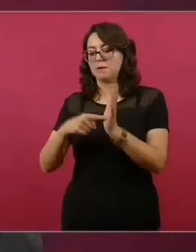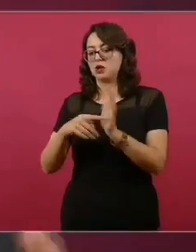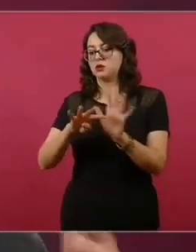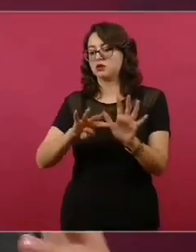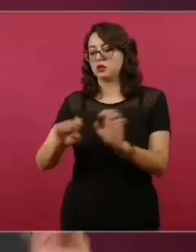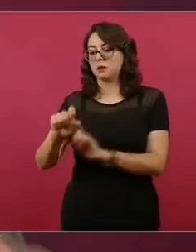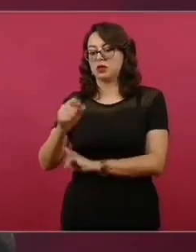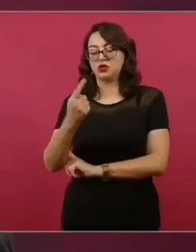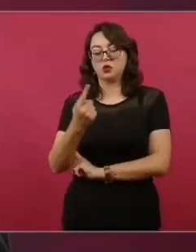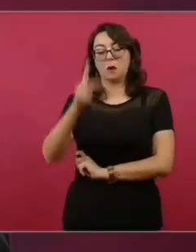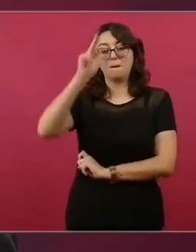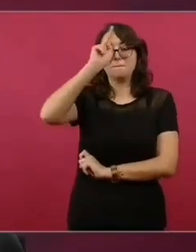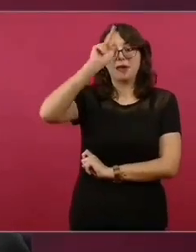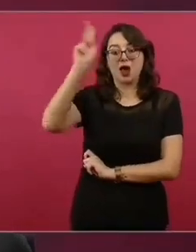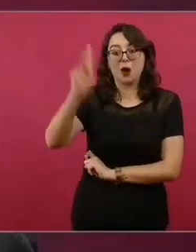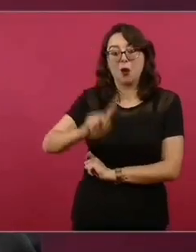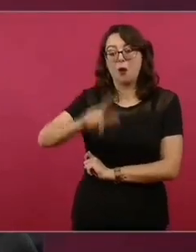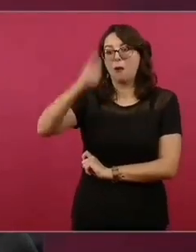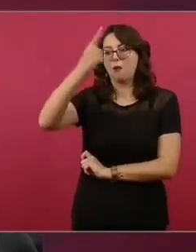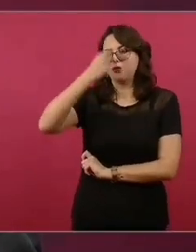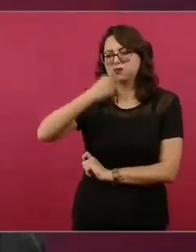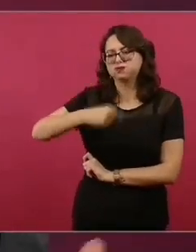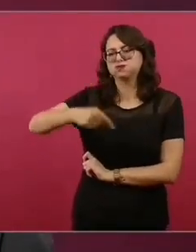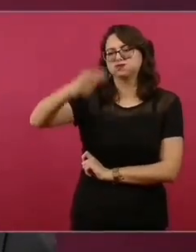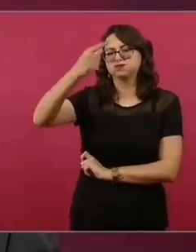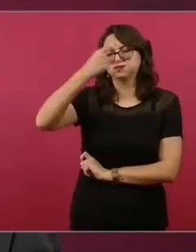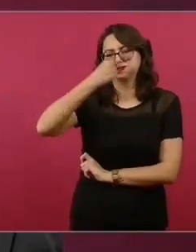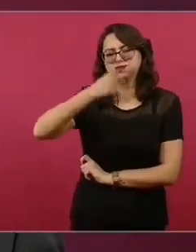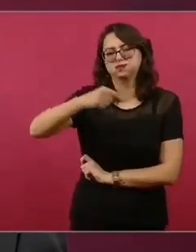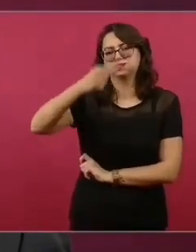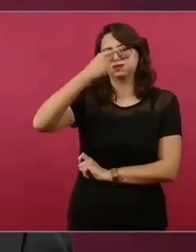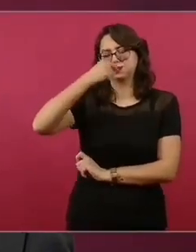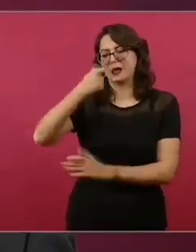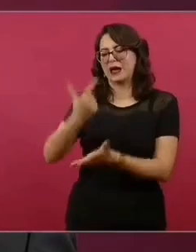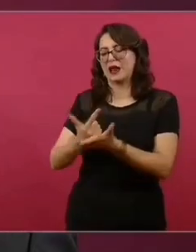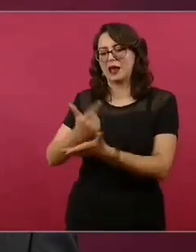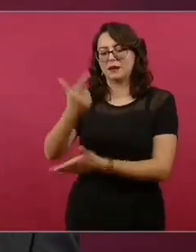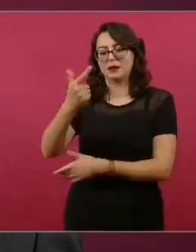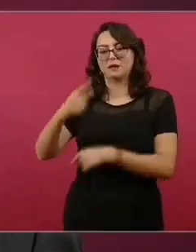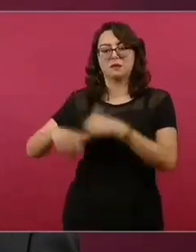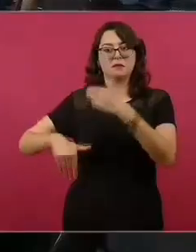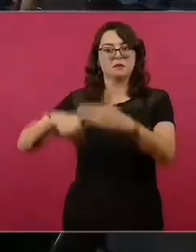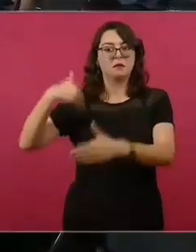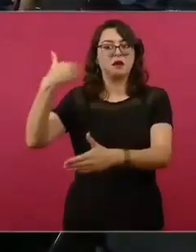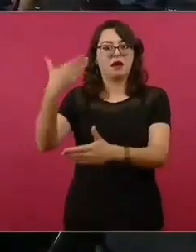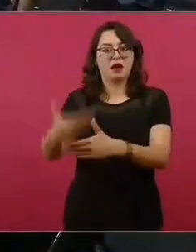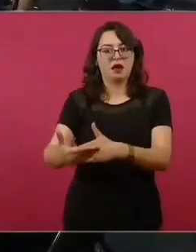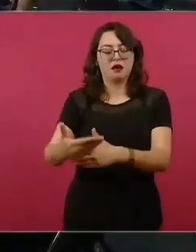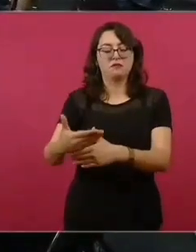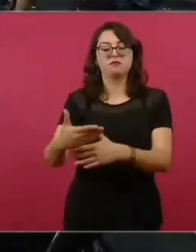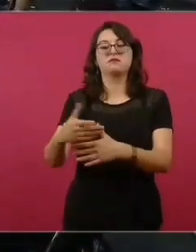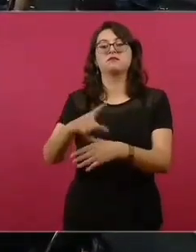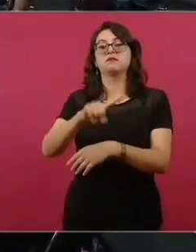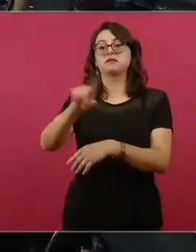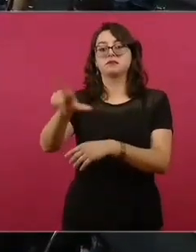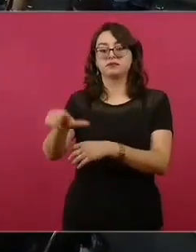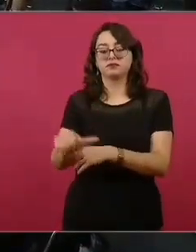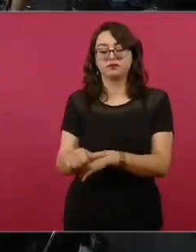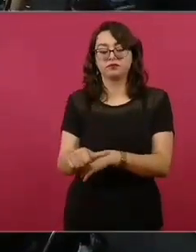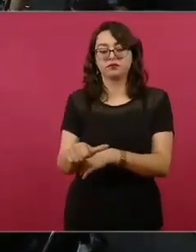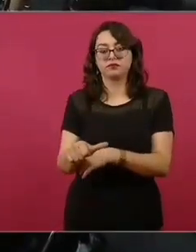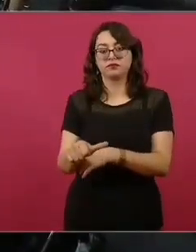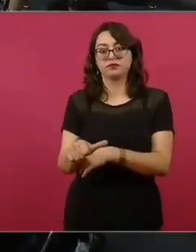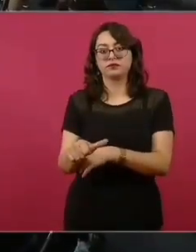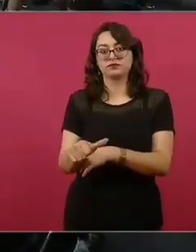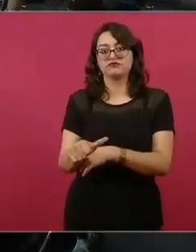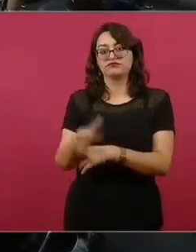Esa pandemia también duró un periodo prolongado, igual que lo fue COVID. Una vez que terminó esa pandemia, en ese caso